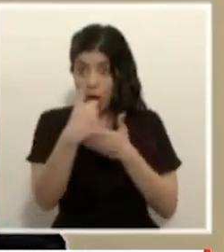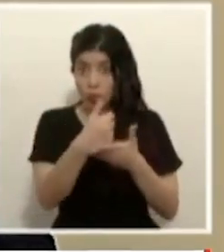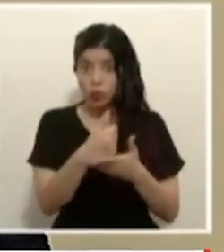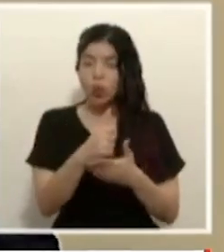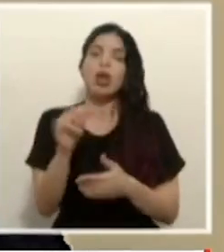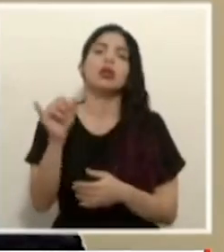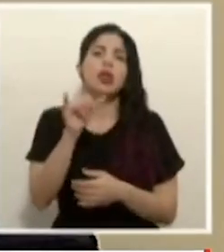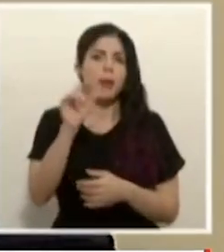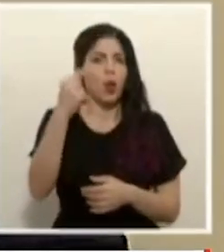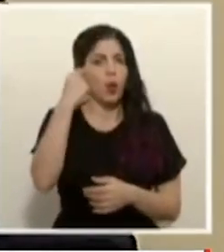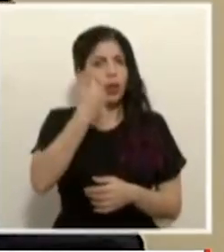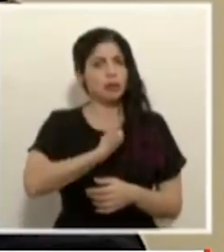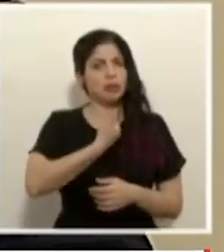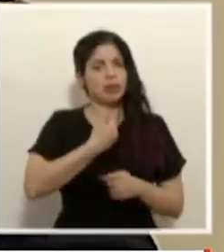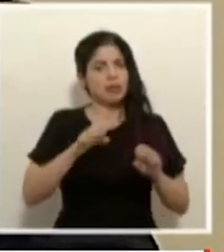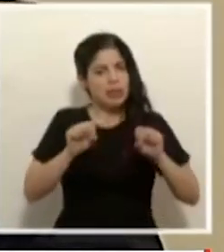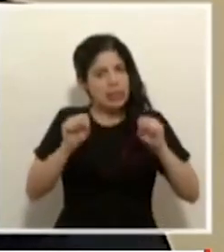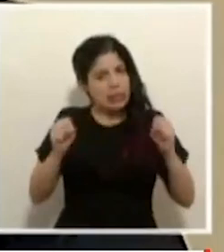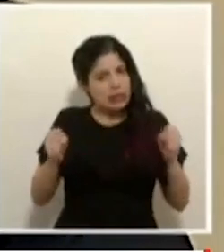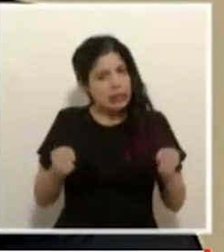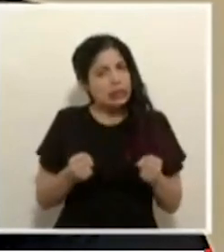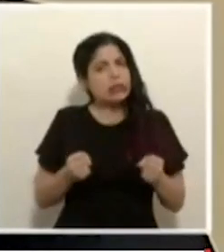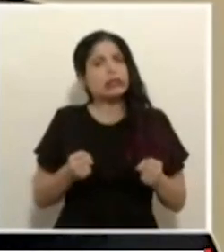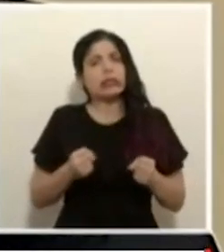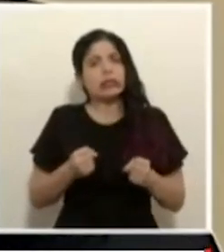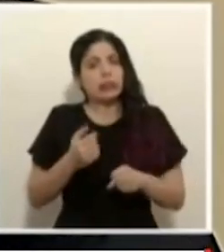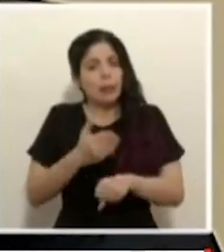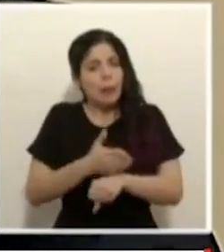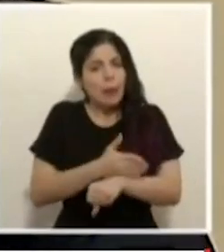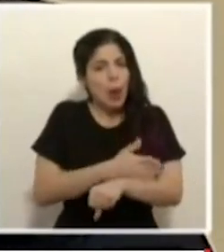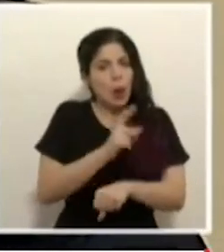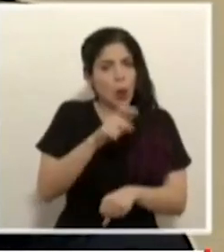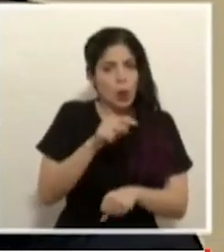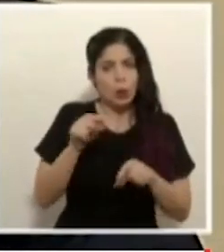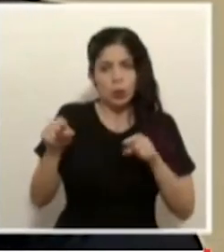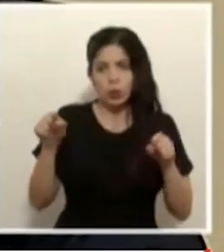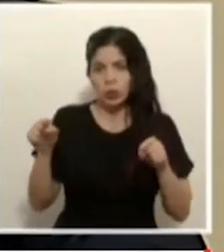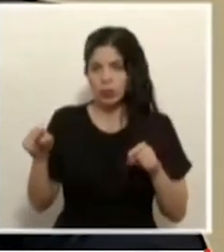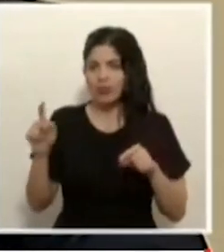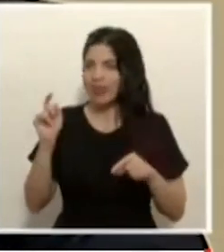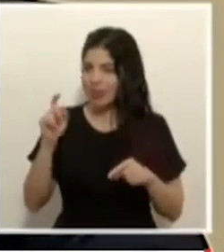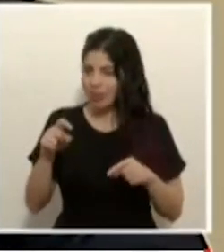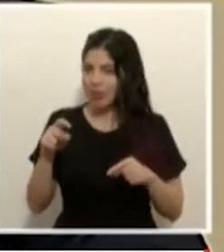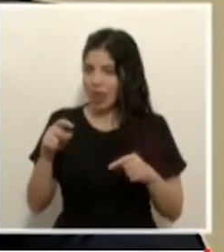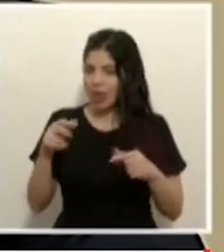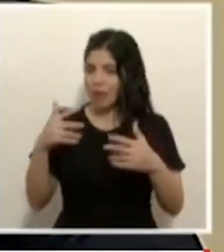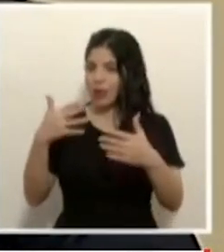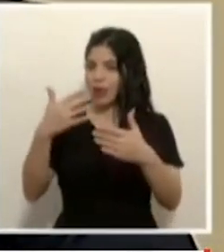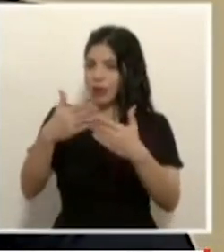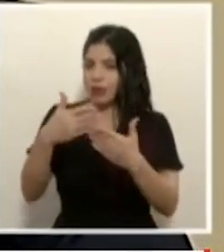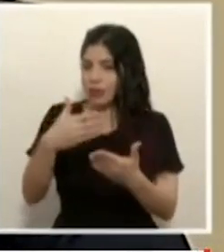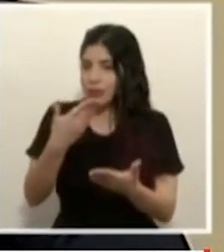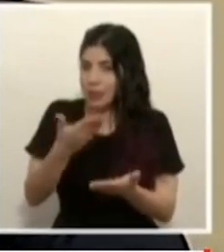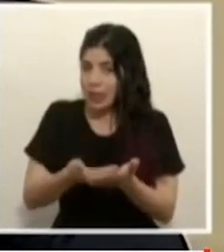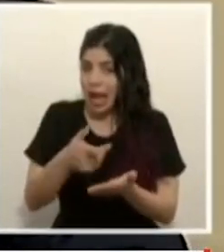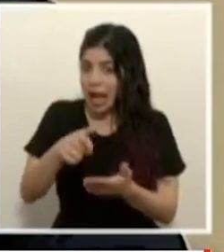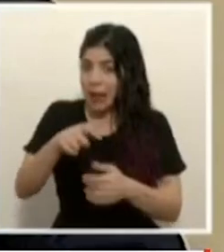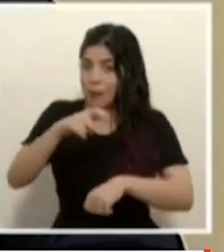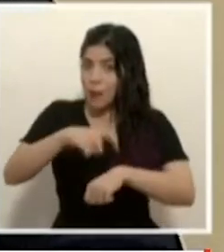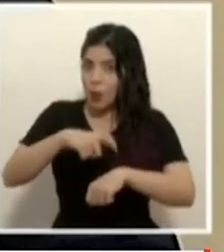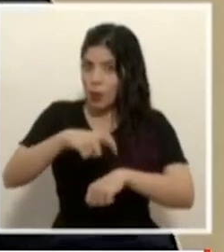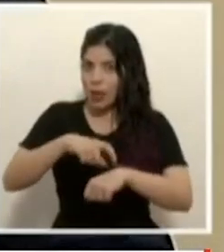gobierno socándose la faja o haciendo mejoras que necesitamos hacer tenemos que llegar a ese a ese punto